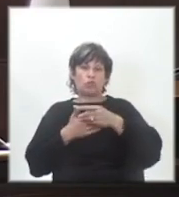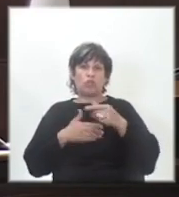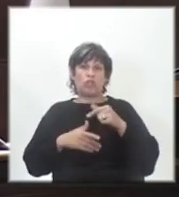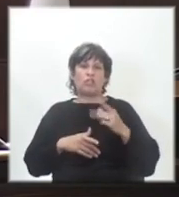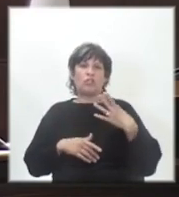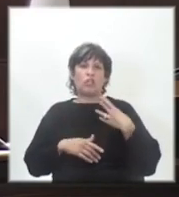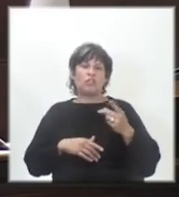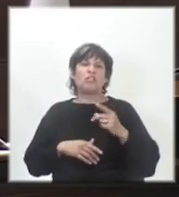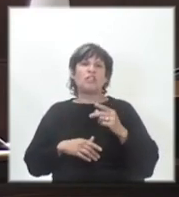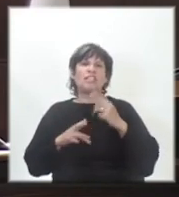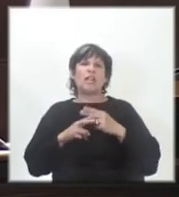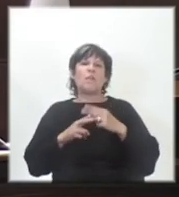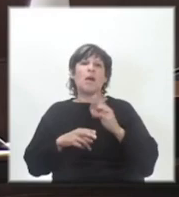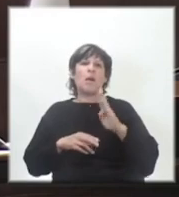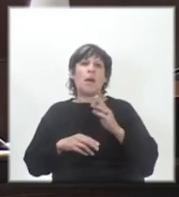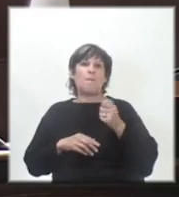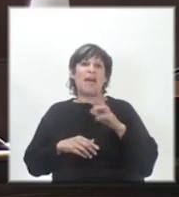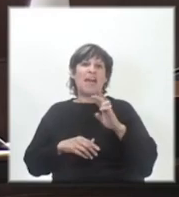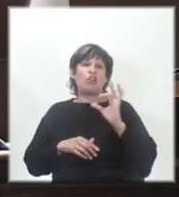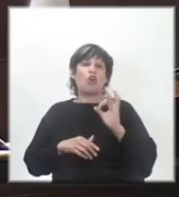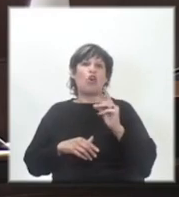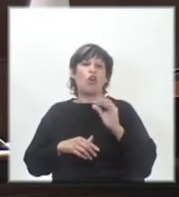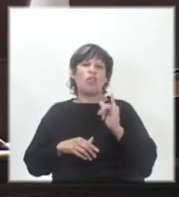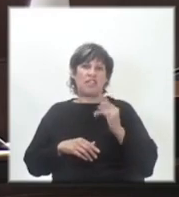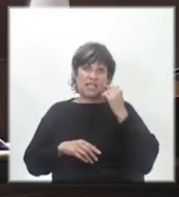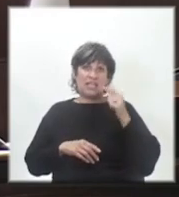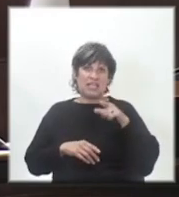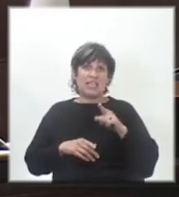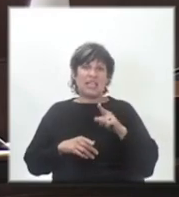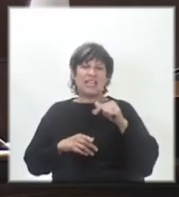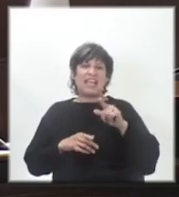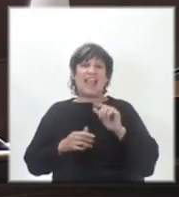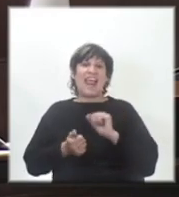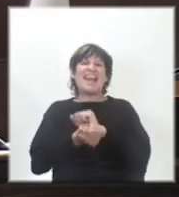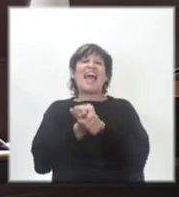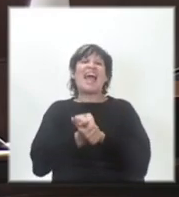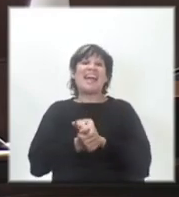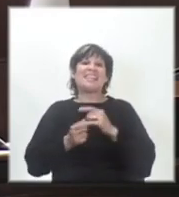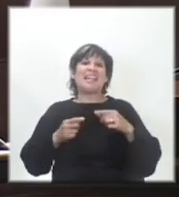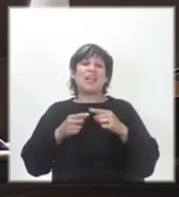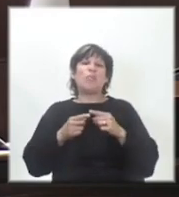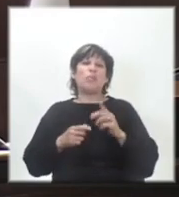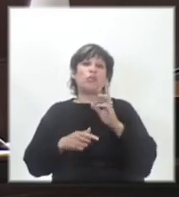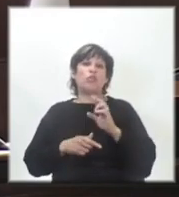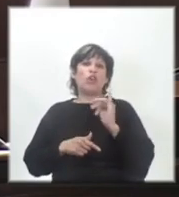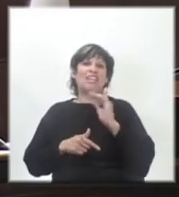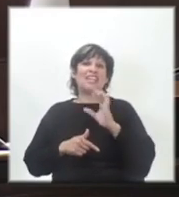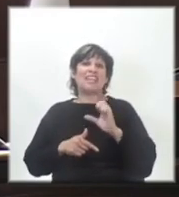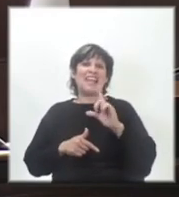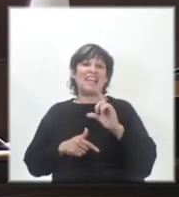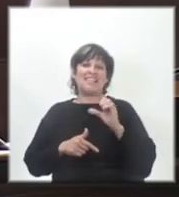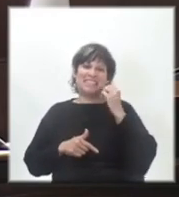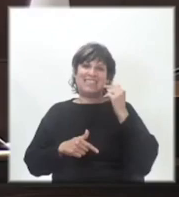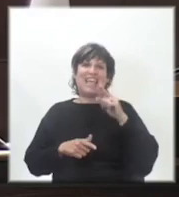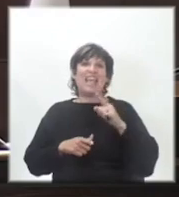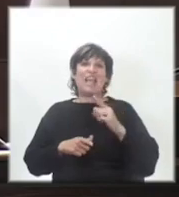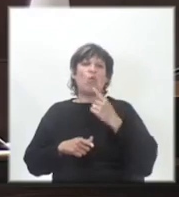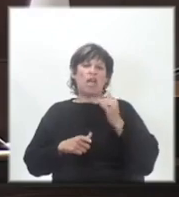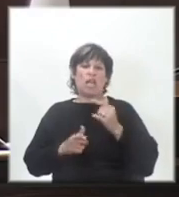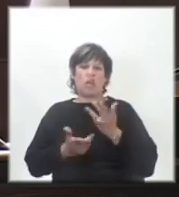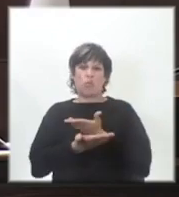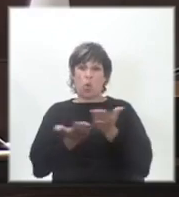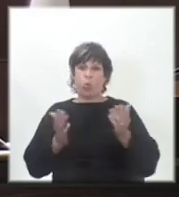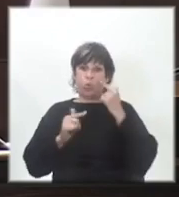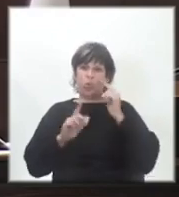llamaba Parodi, capaz que lo recuerda, en la cárcel de Punta de Rieles, que era el ejemplo en el mundo, y le pidieron a